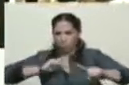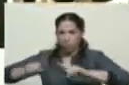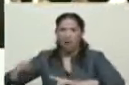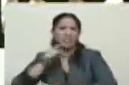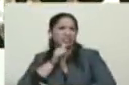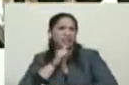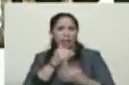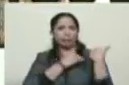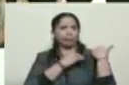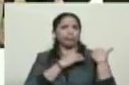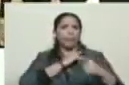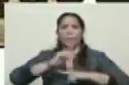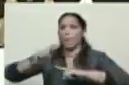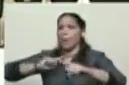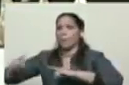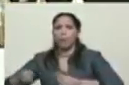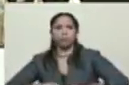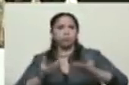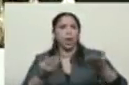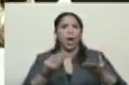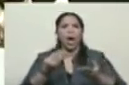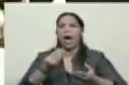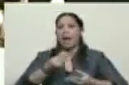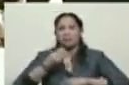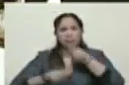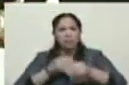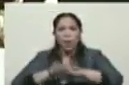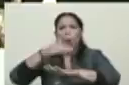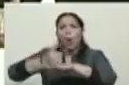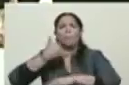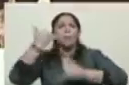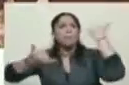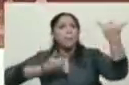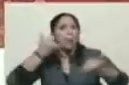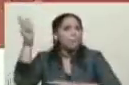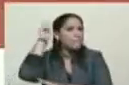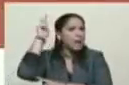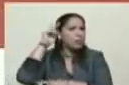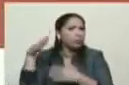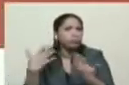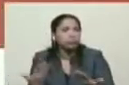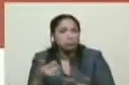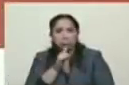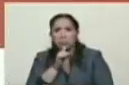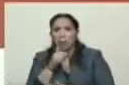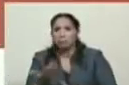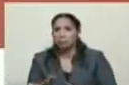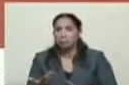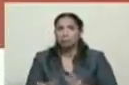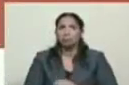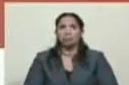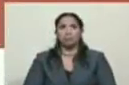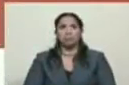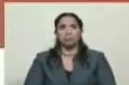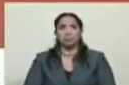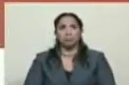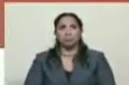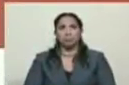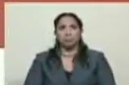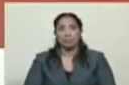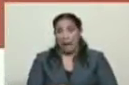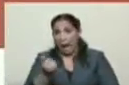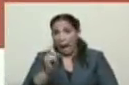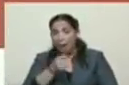se encargó de la logística, quién hizo las llamadas telefónicas de Perú. También aparece una connotada